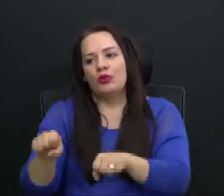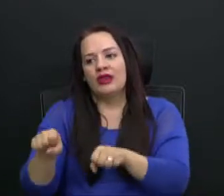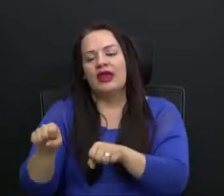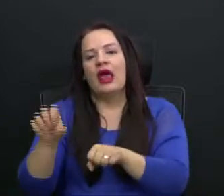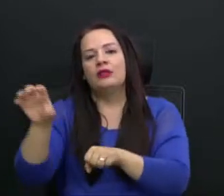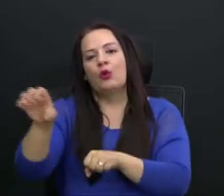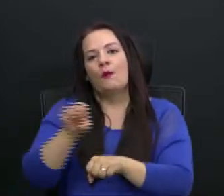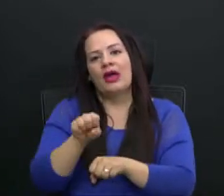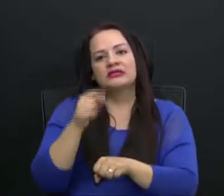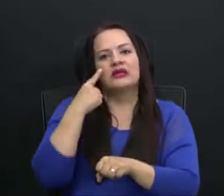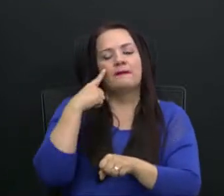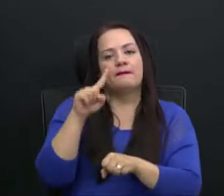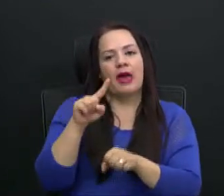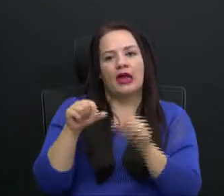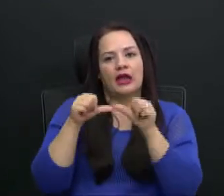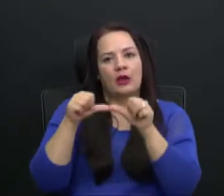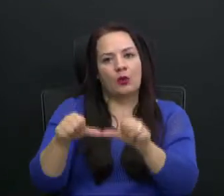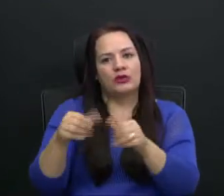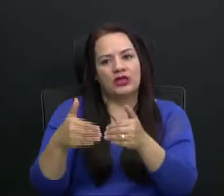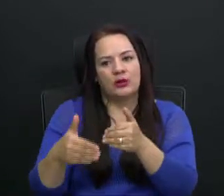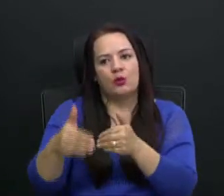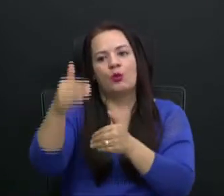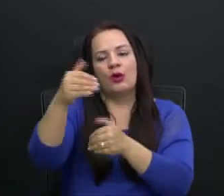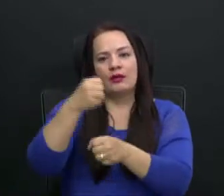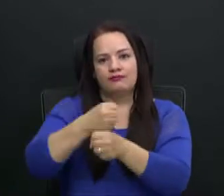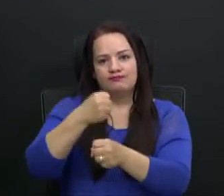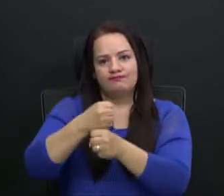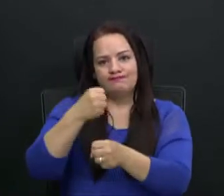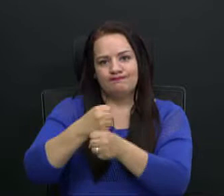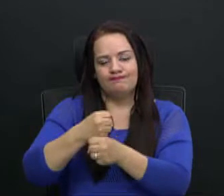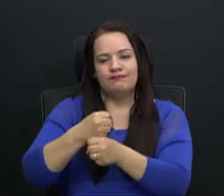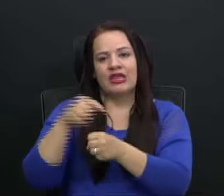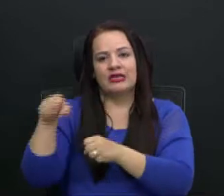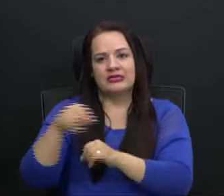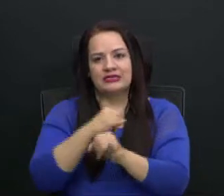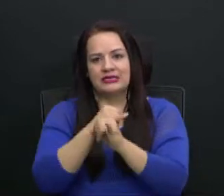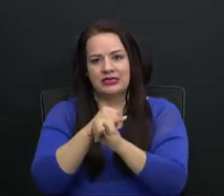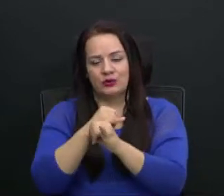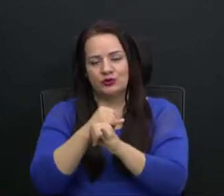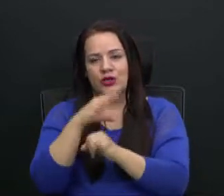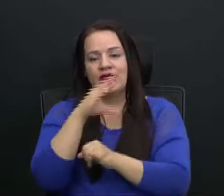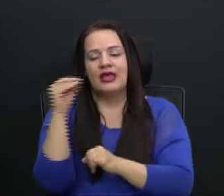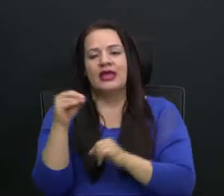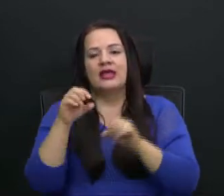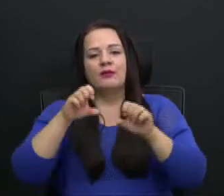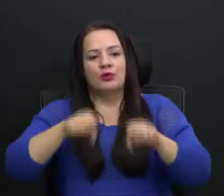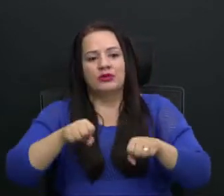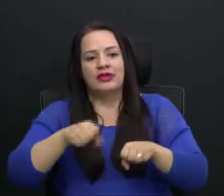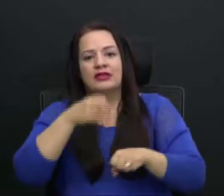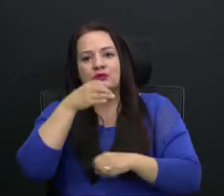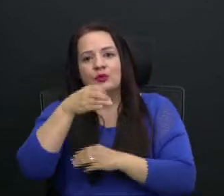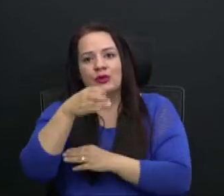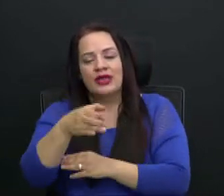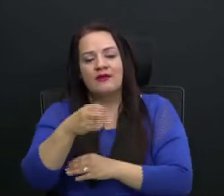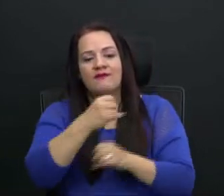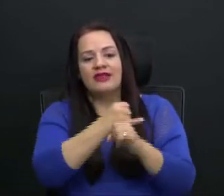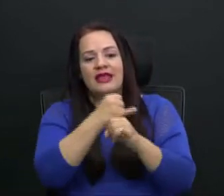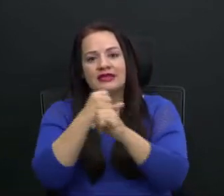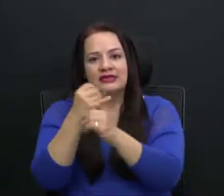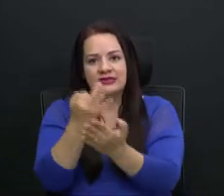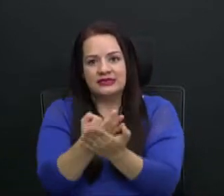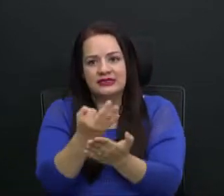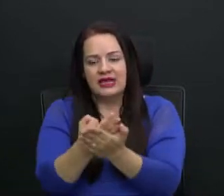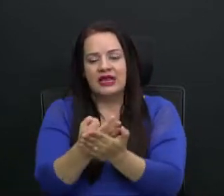este escenario, sugerimos actualizar la valoración de las posibilidades financieras de las instituciones y órganos,